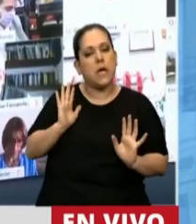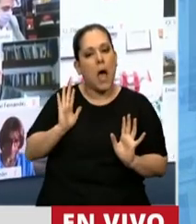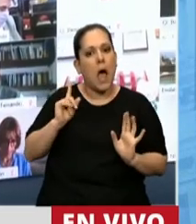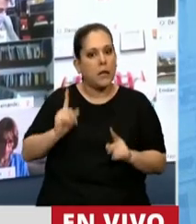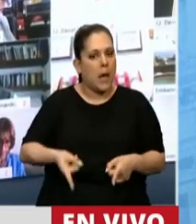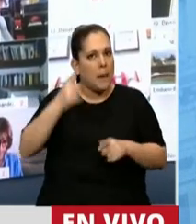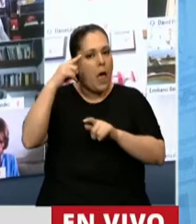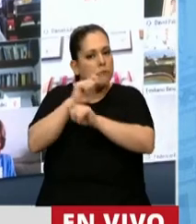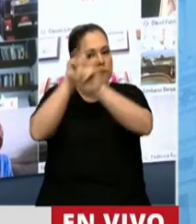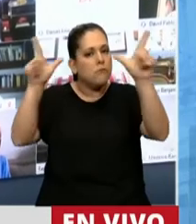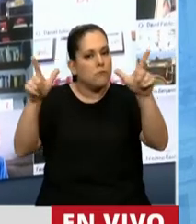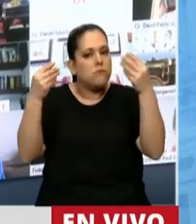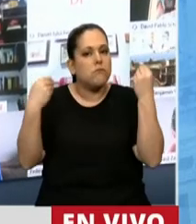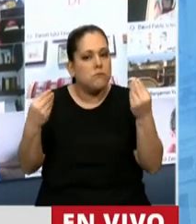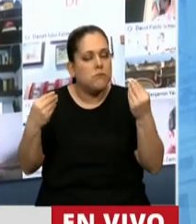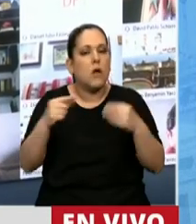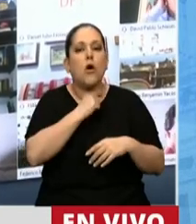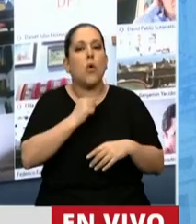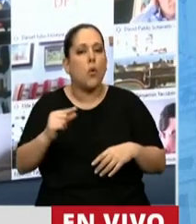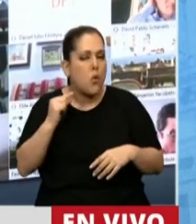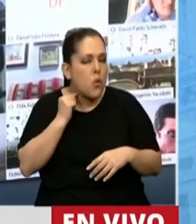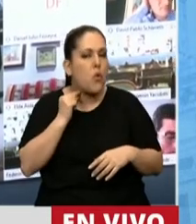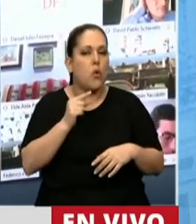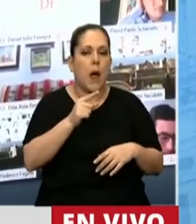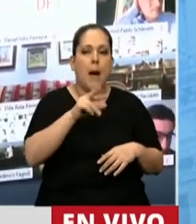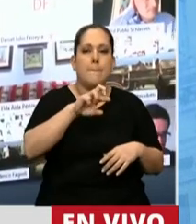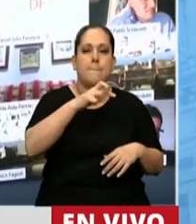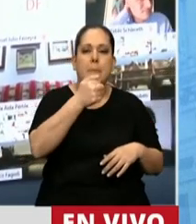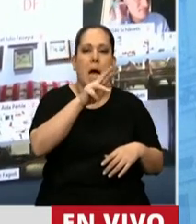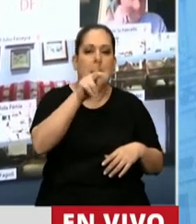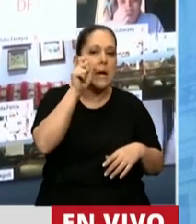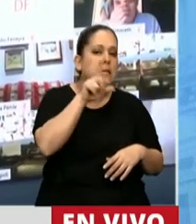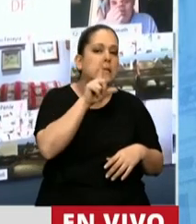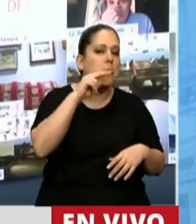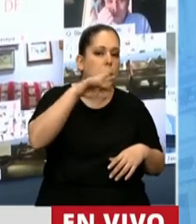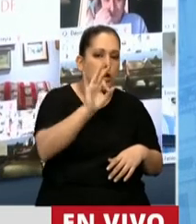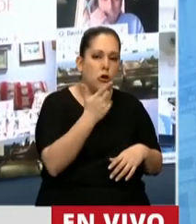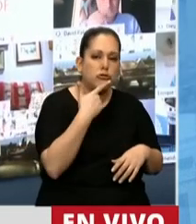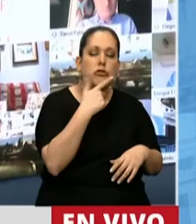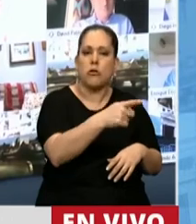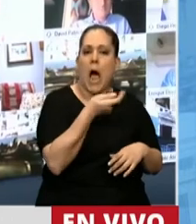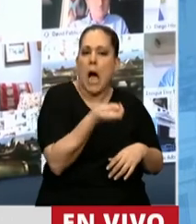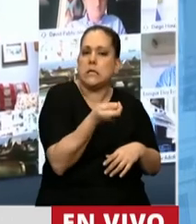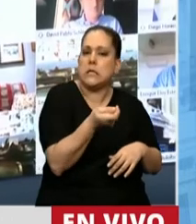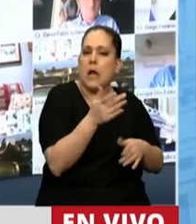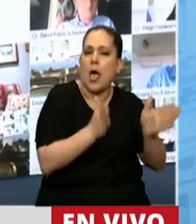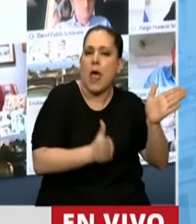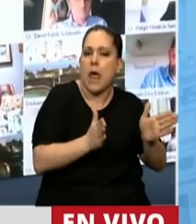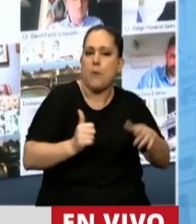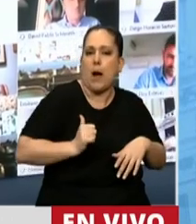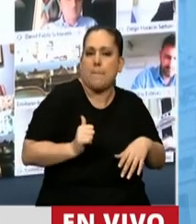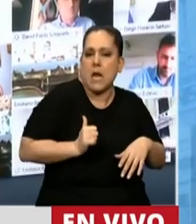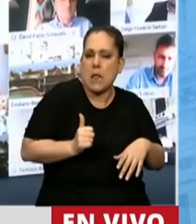de los curas palotinos que asesinado durante la dictadura, que los militares que los asesinaron